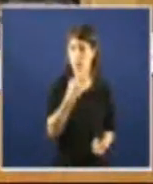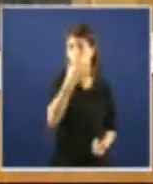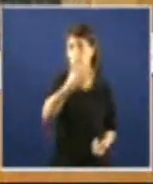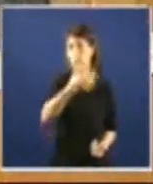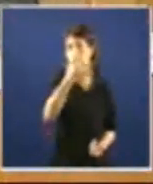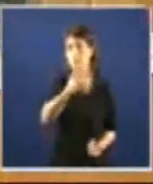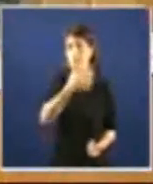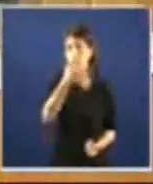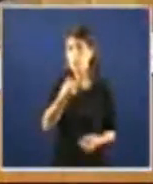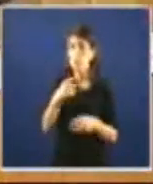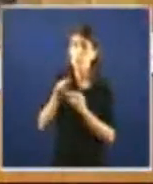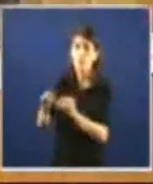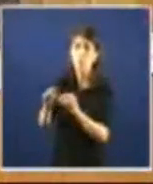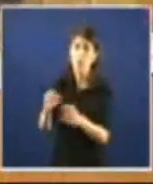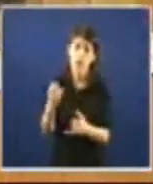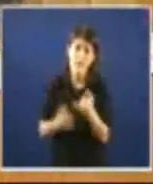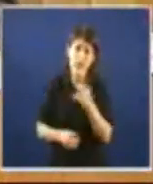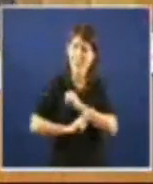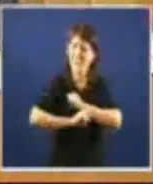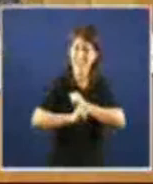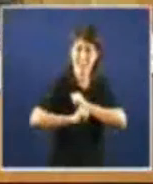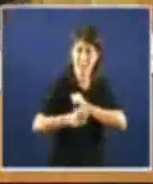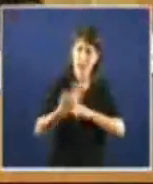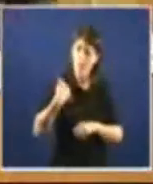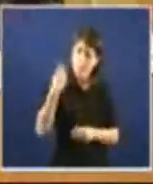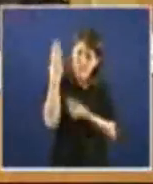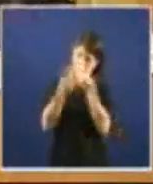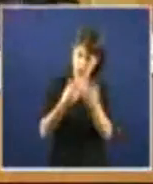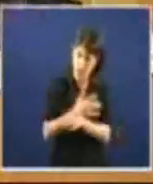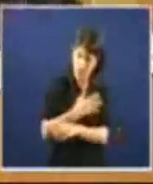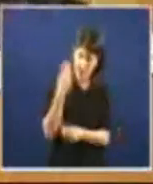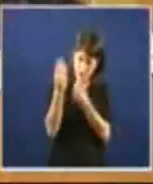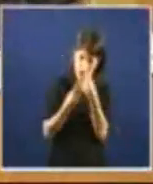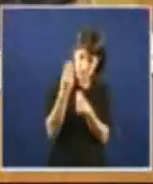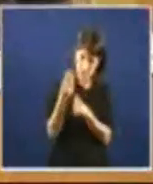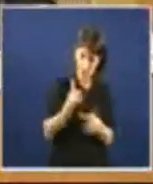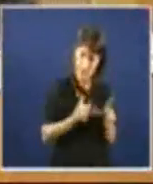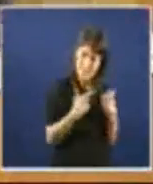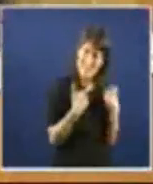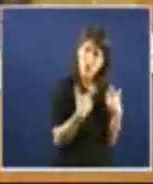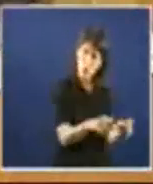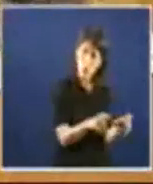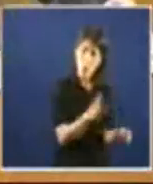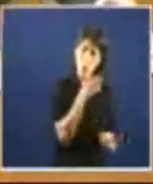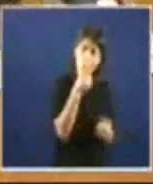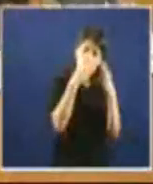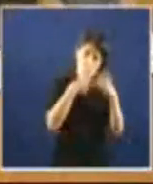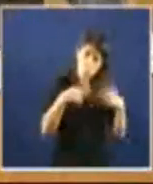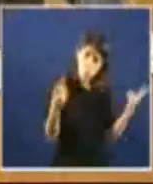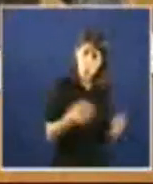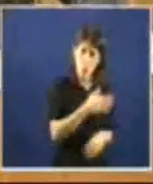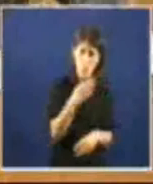xunta é nada menos que unha estrategia premeditara para destruir o sector público na economía e na sociedade e tenga a súa lógica